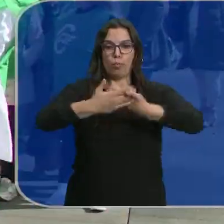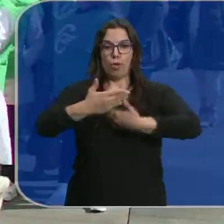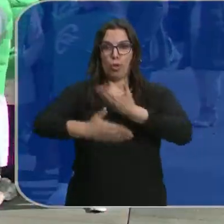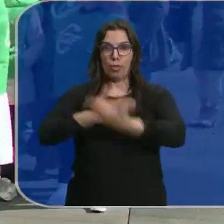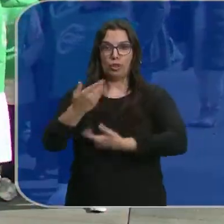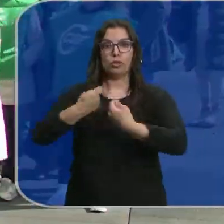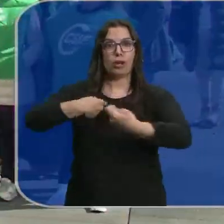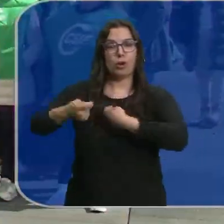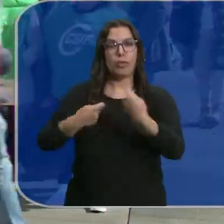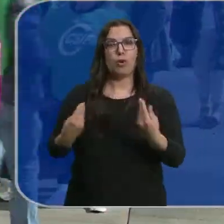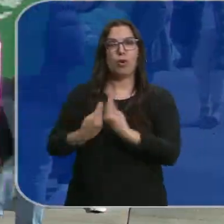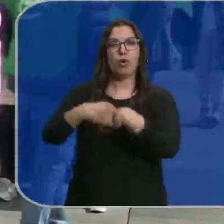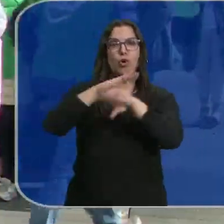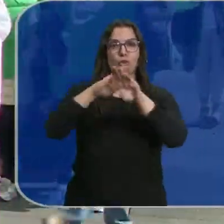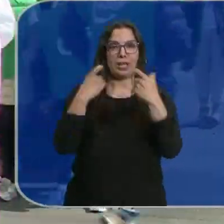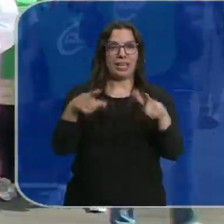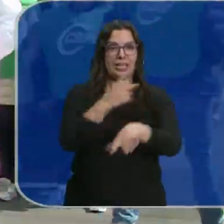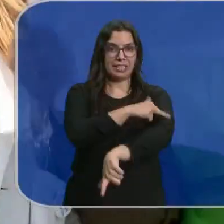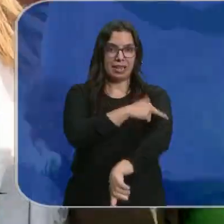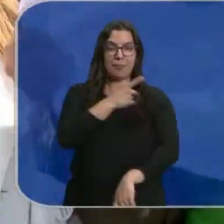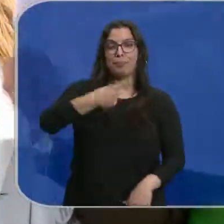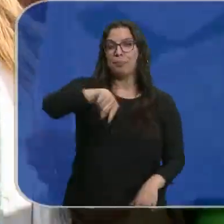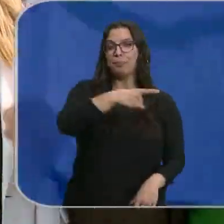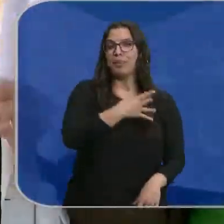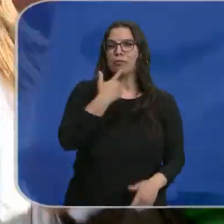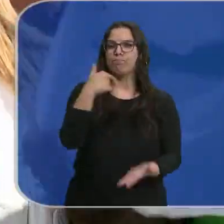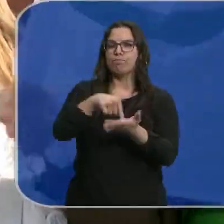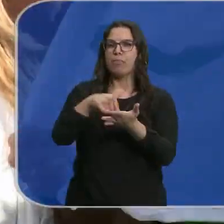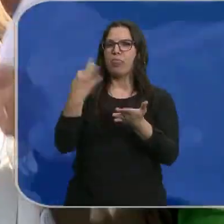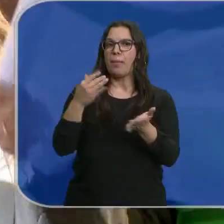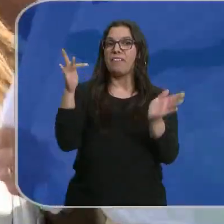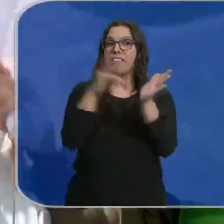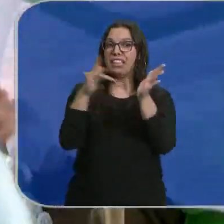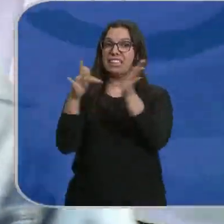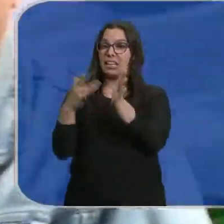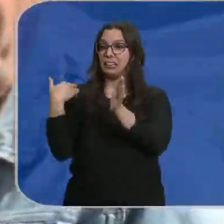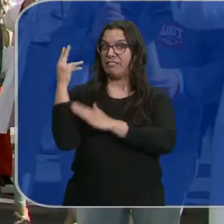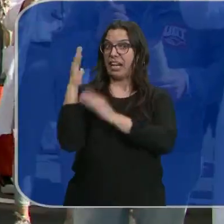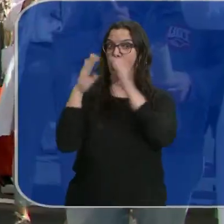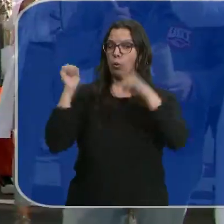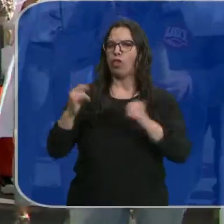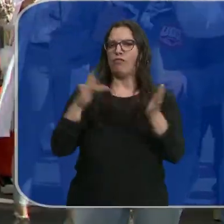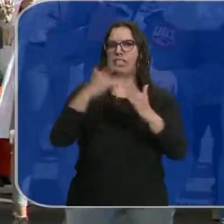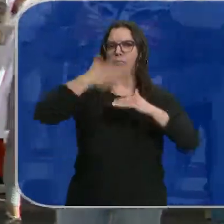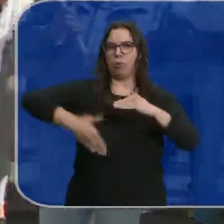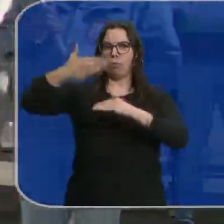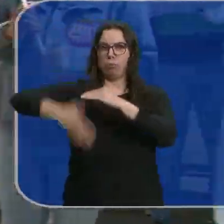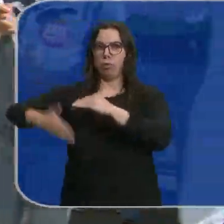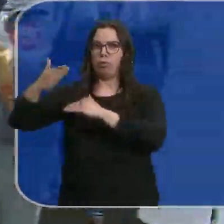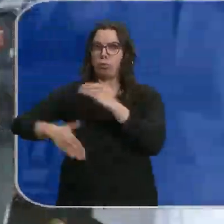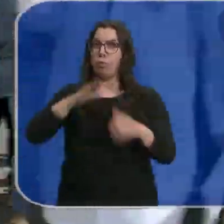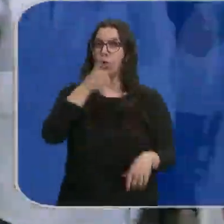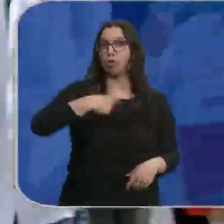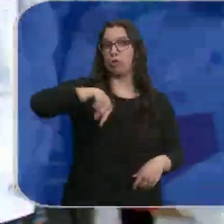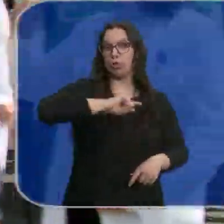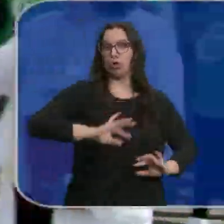de negociación con la Consejería de Sanidad. Los sindicatos reclaman que se pongan fechas a las medidas acordadas el viernes y por las que accedieron a suspender